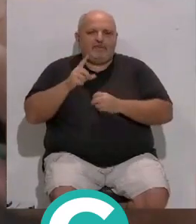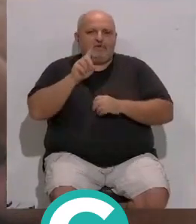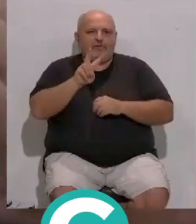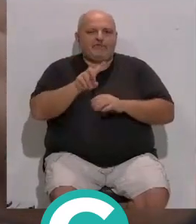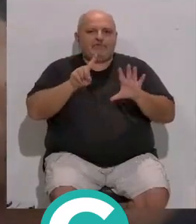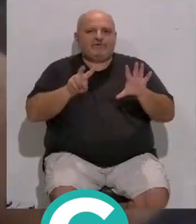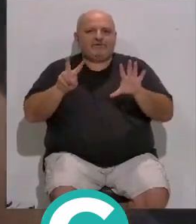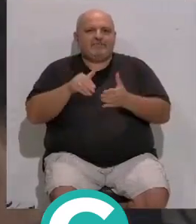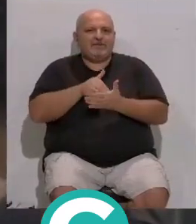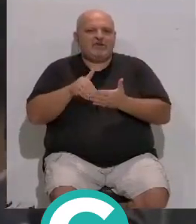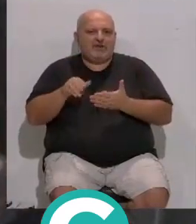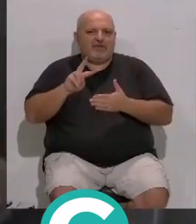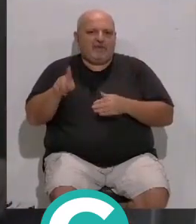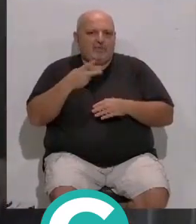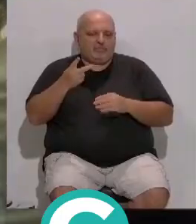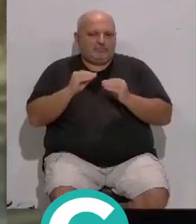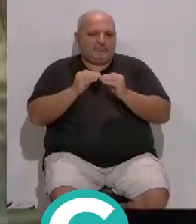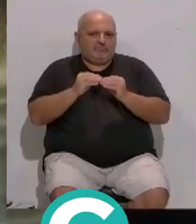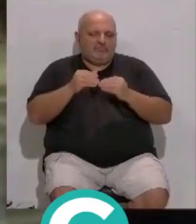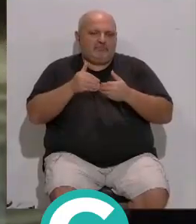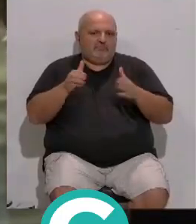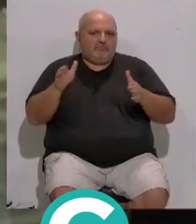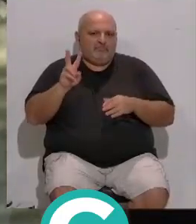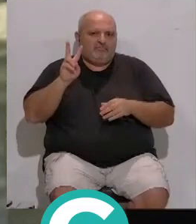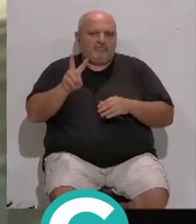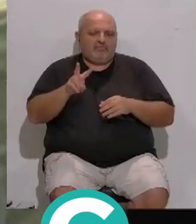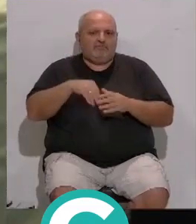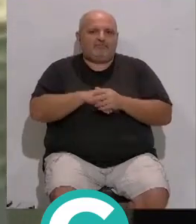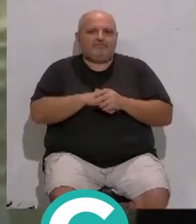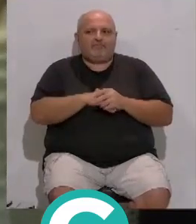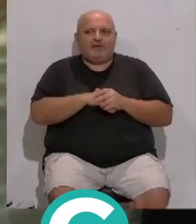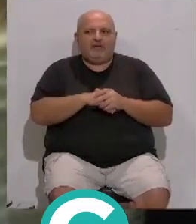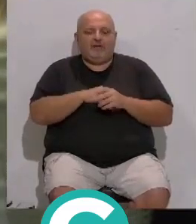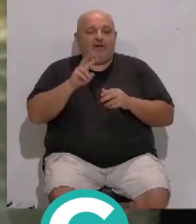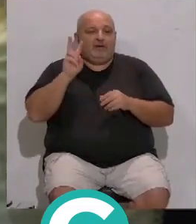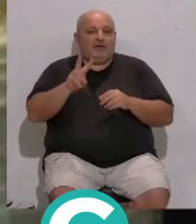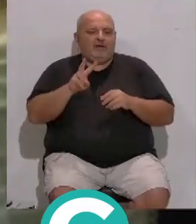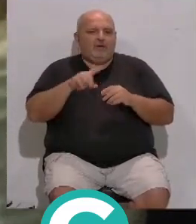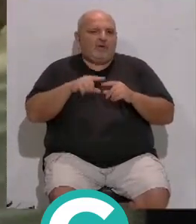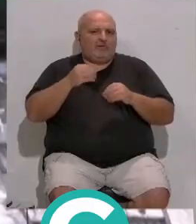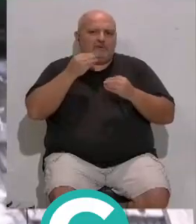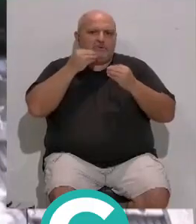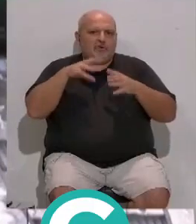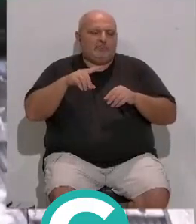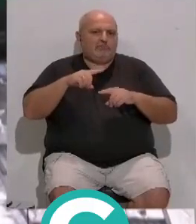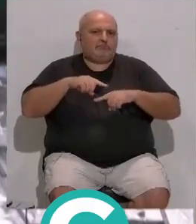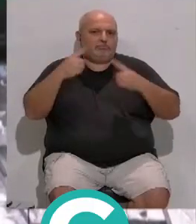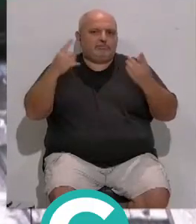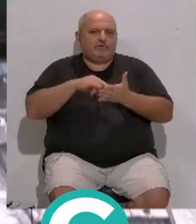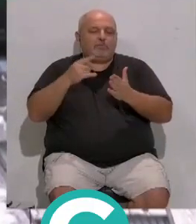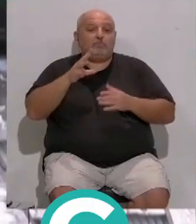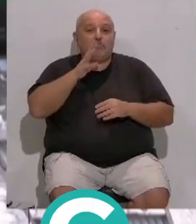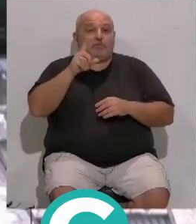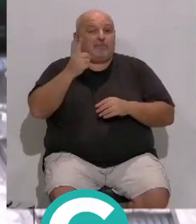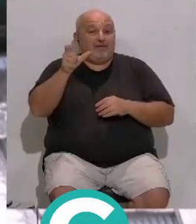de euros de inversión... ...ha requerido la puesta en funcionamiento... ...de esta infraestructura... ...el Trambahía marca un hito tecnológico... ...porque se trata del